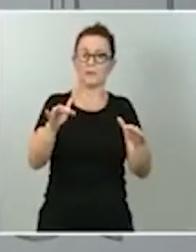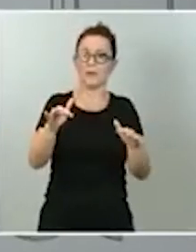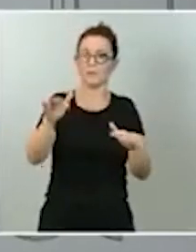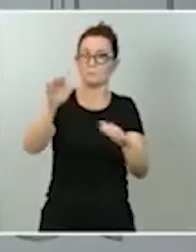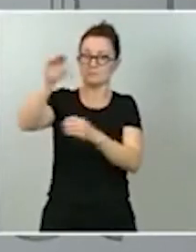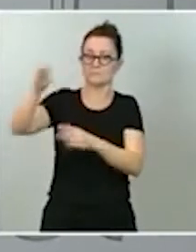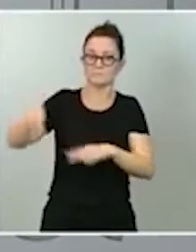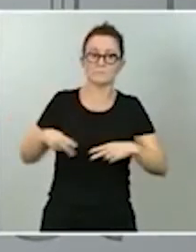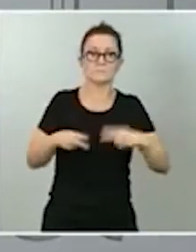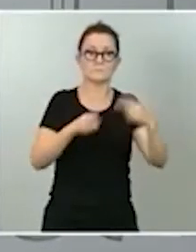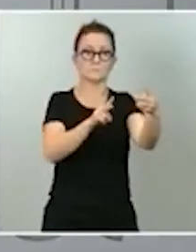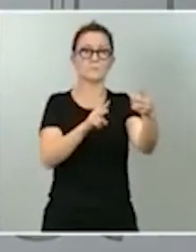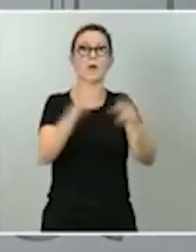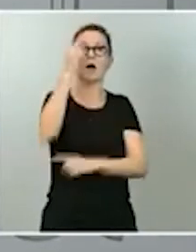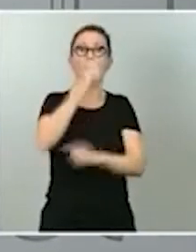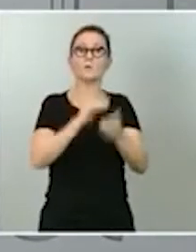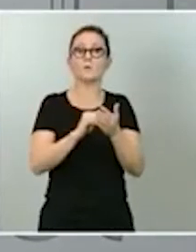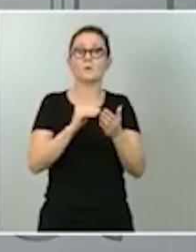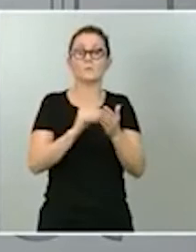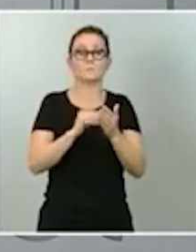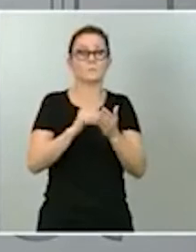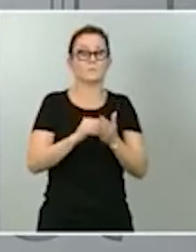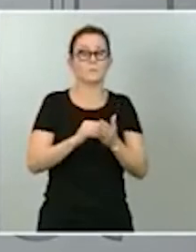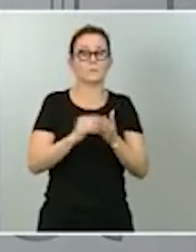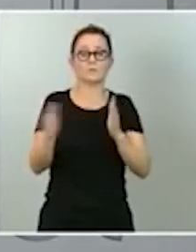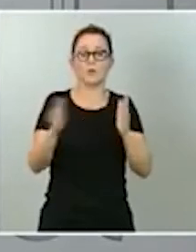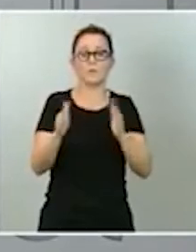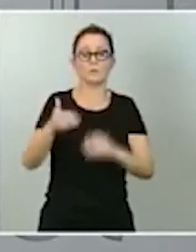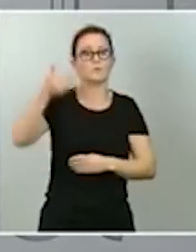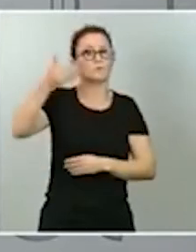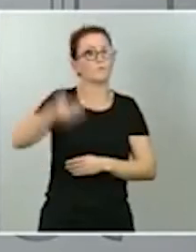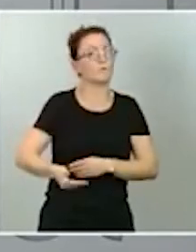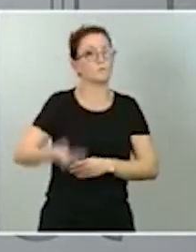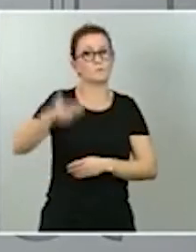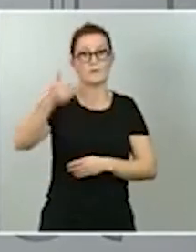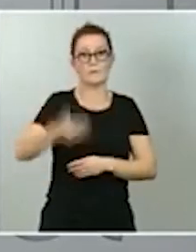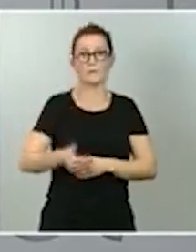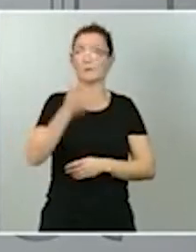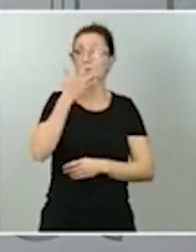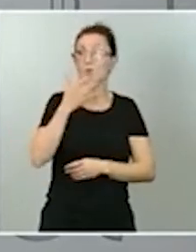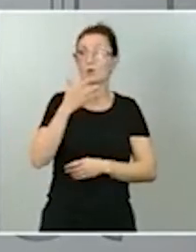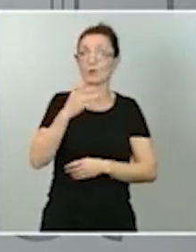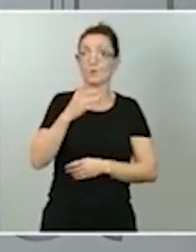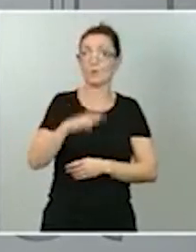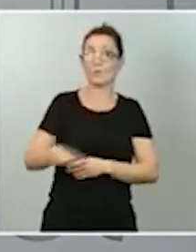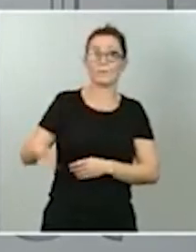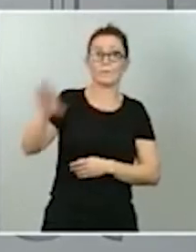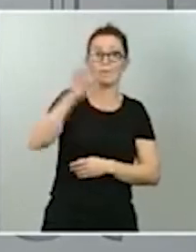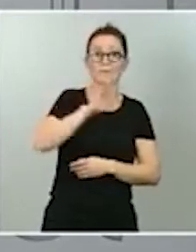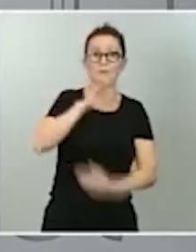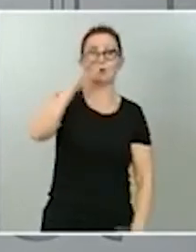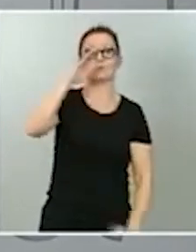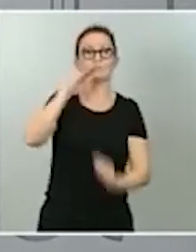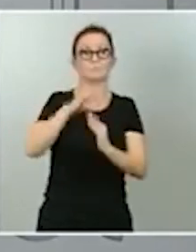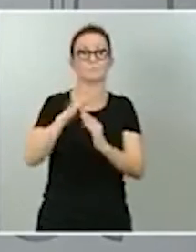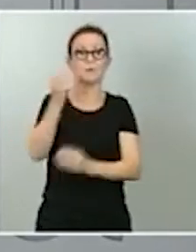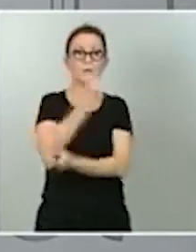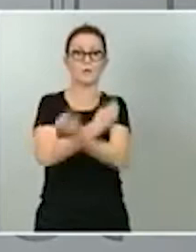de los momentos tan trascendentales como cuando se decidió hacer la hibernación económica, cuando se decidió